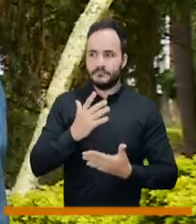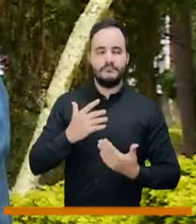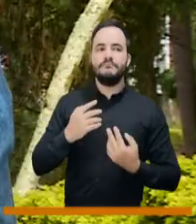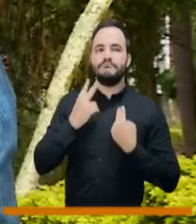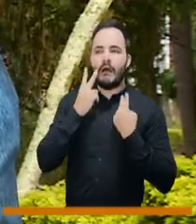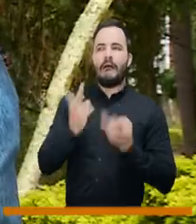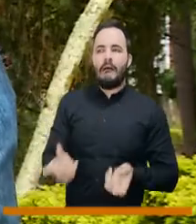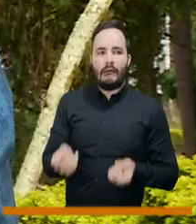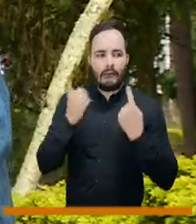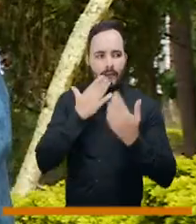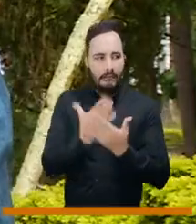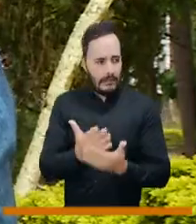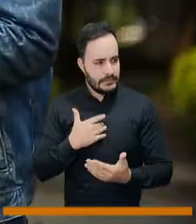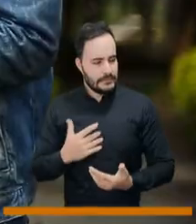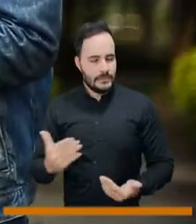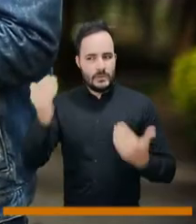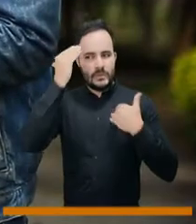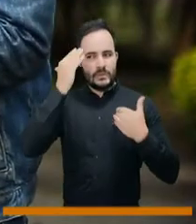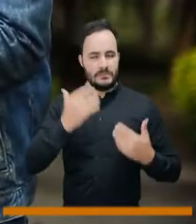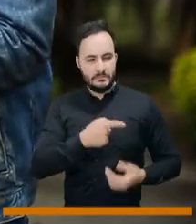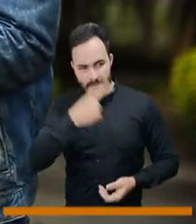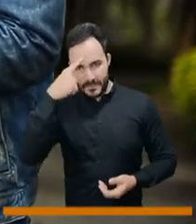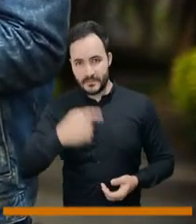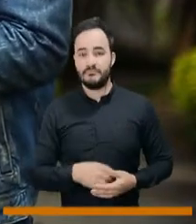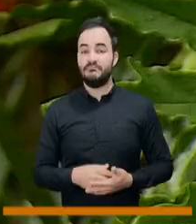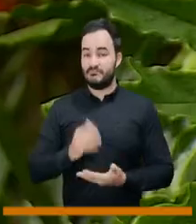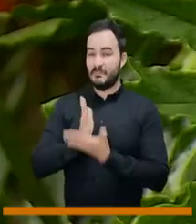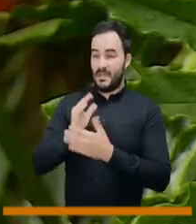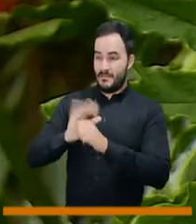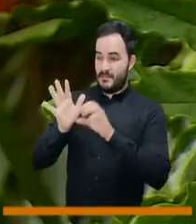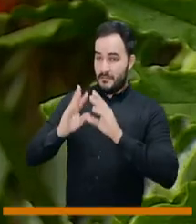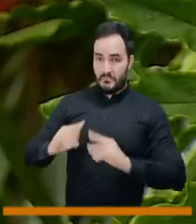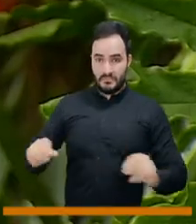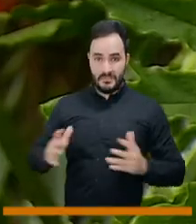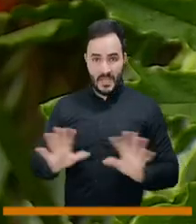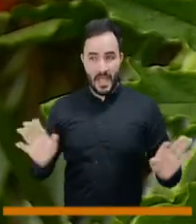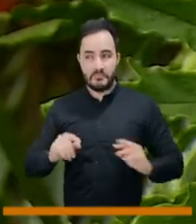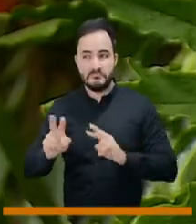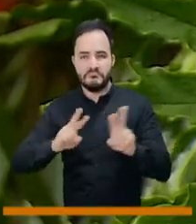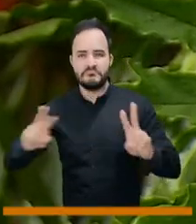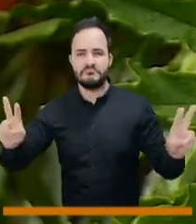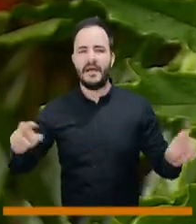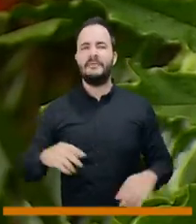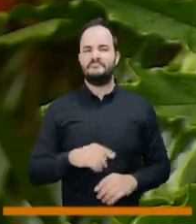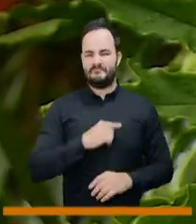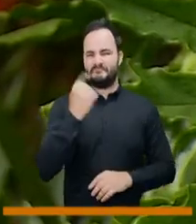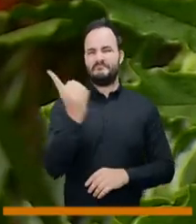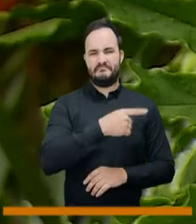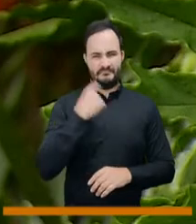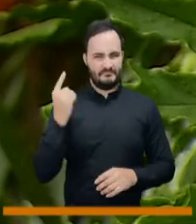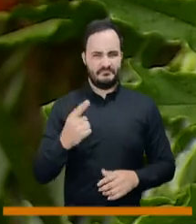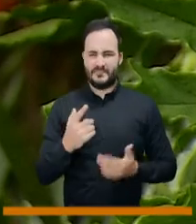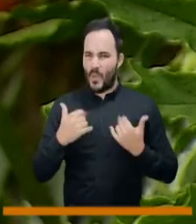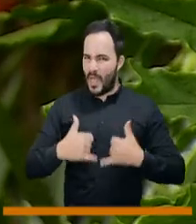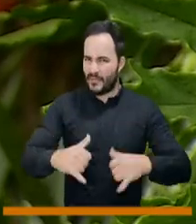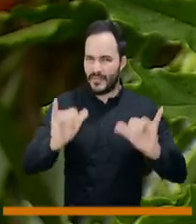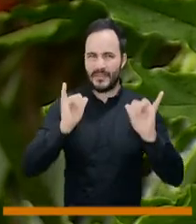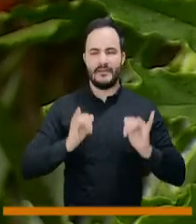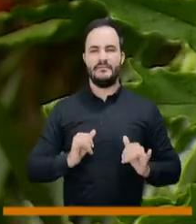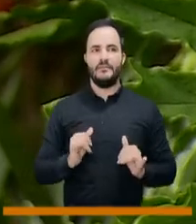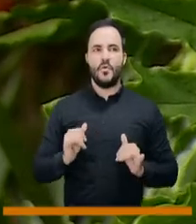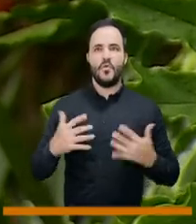normalizado las problemáticas de la salud mental o sigue siendo un tabú? Creo que la pandemia la agudizó y sigue siendo un mito en la sociedad